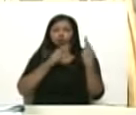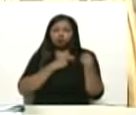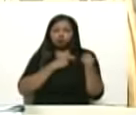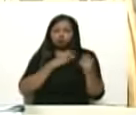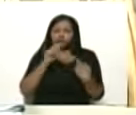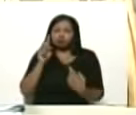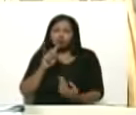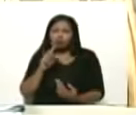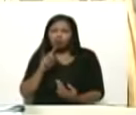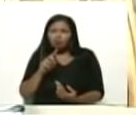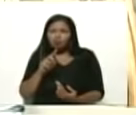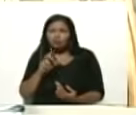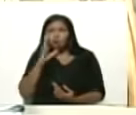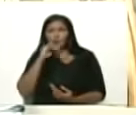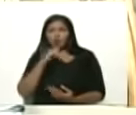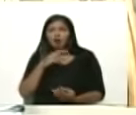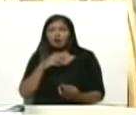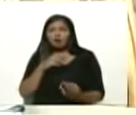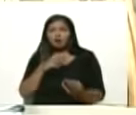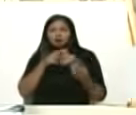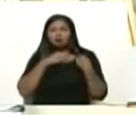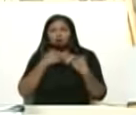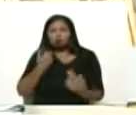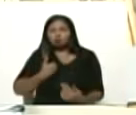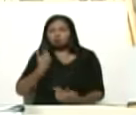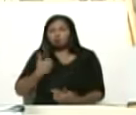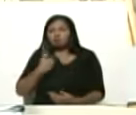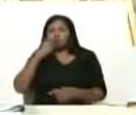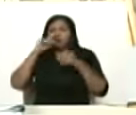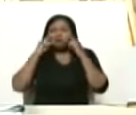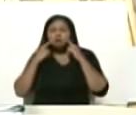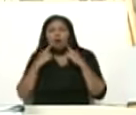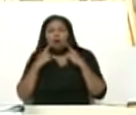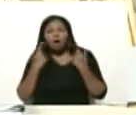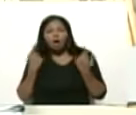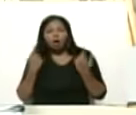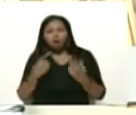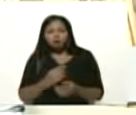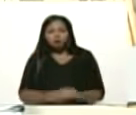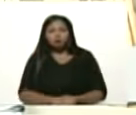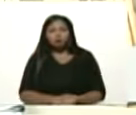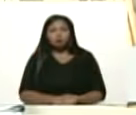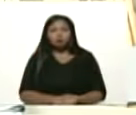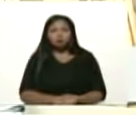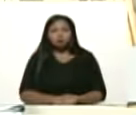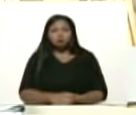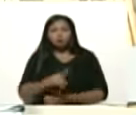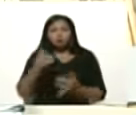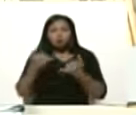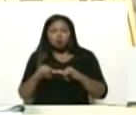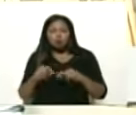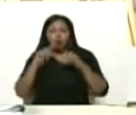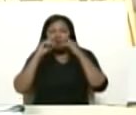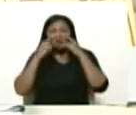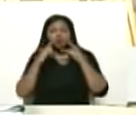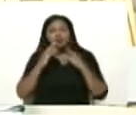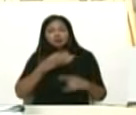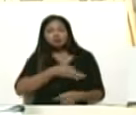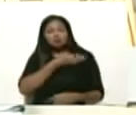y si no tiene el cargo sufre llora si su hijo llora señora